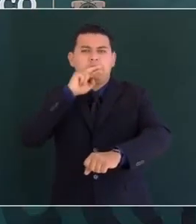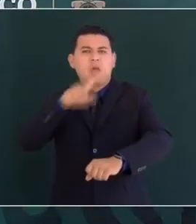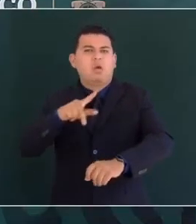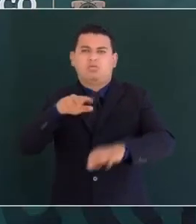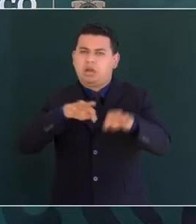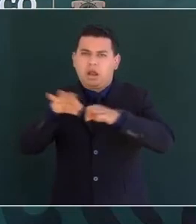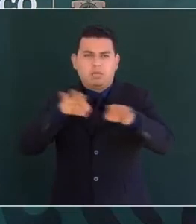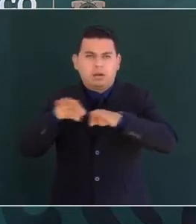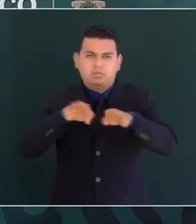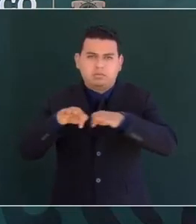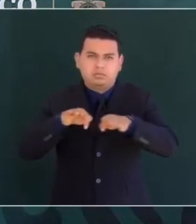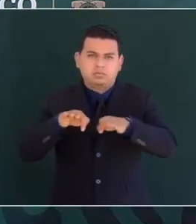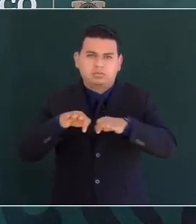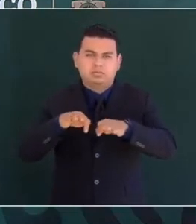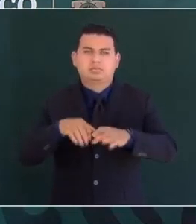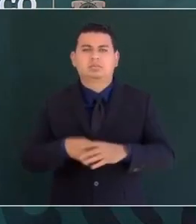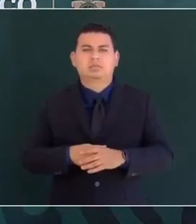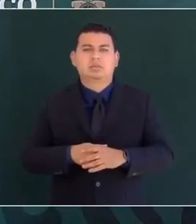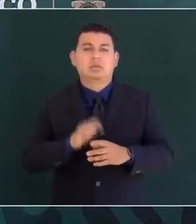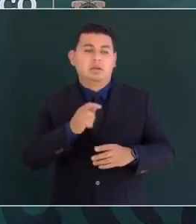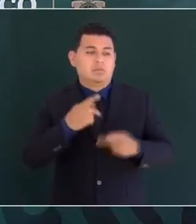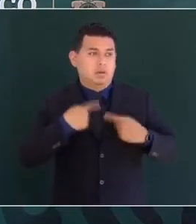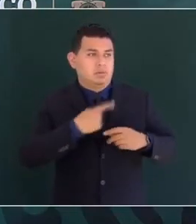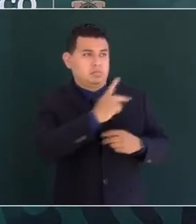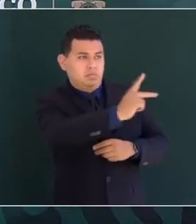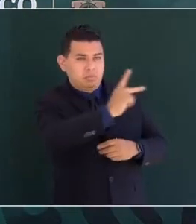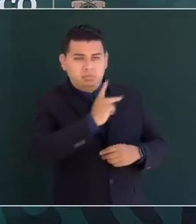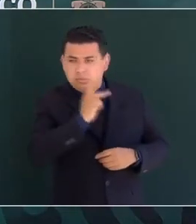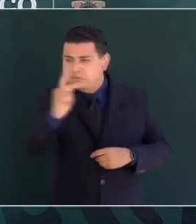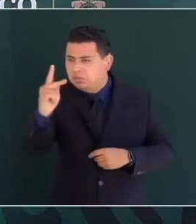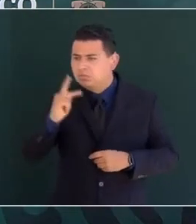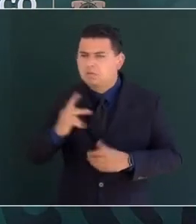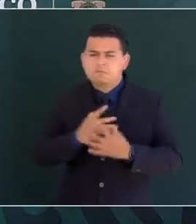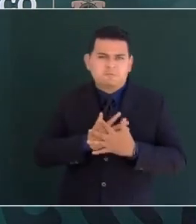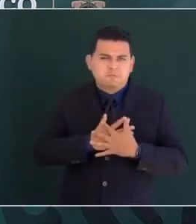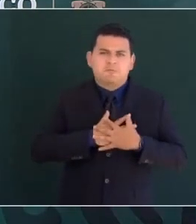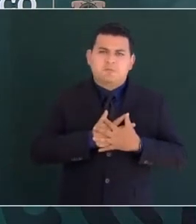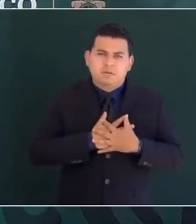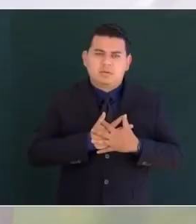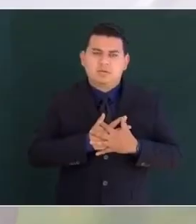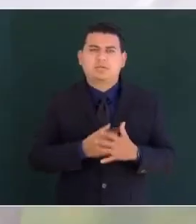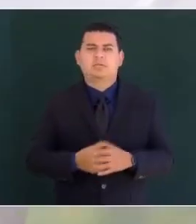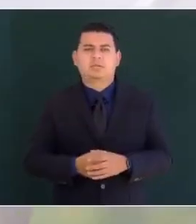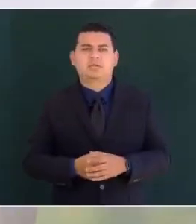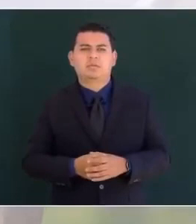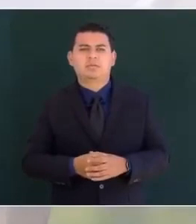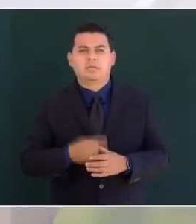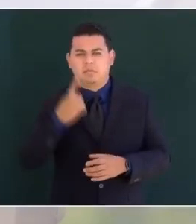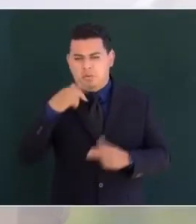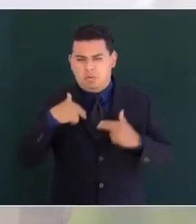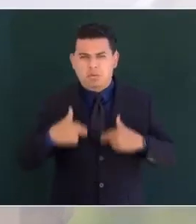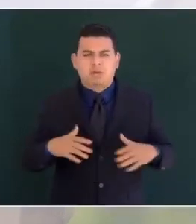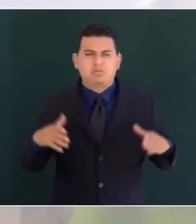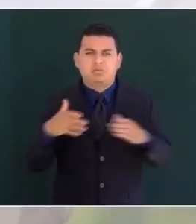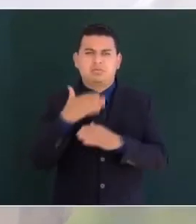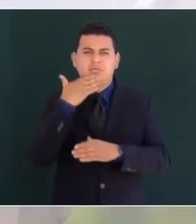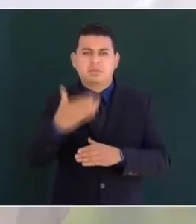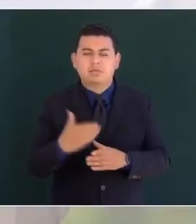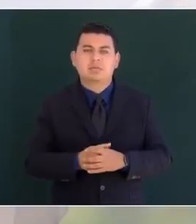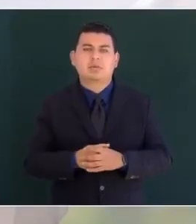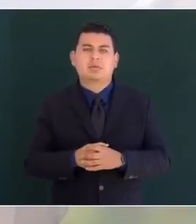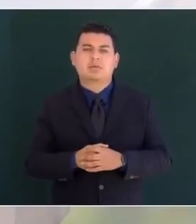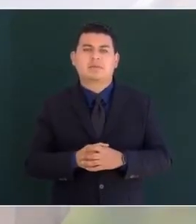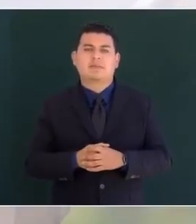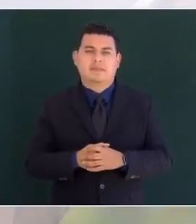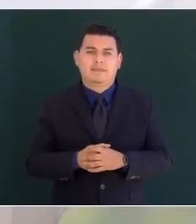que el amor al prójimo es la esencia del humanismo que el